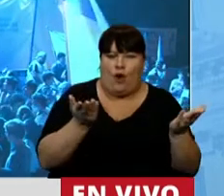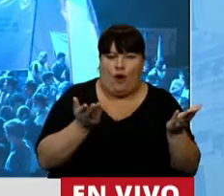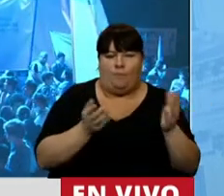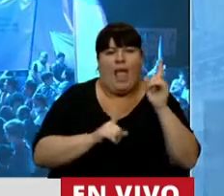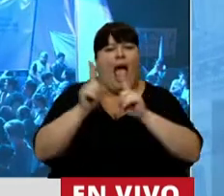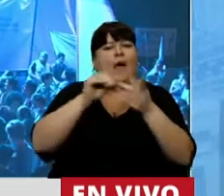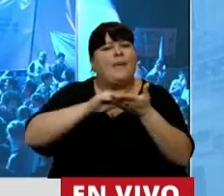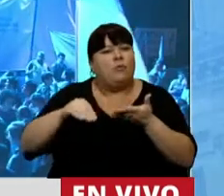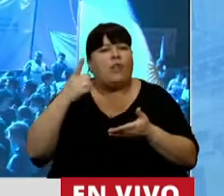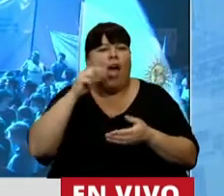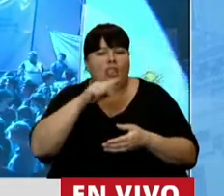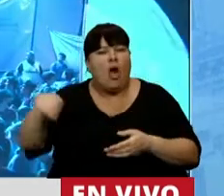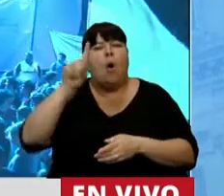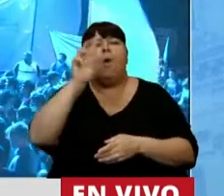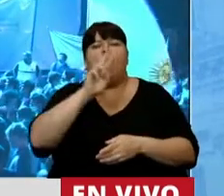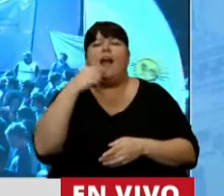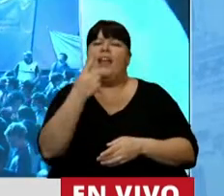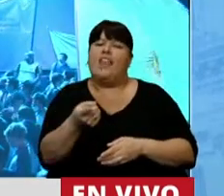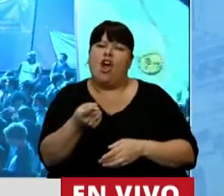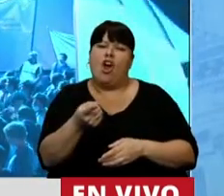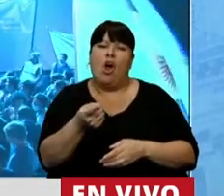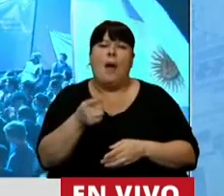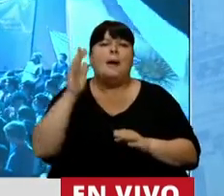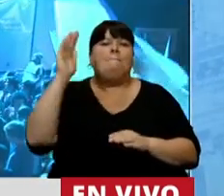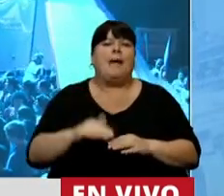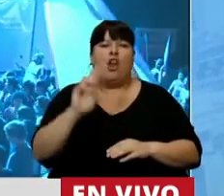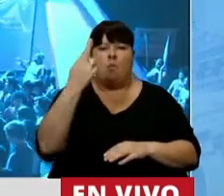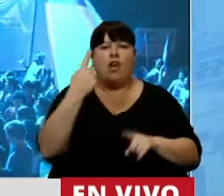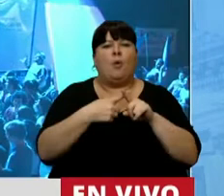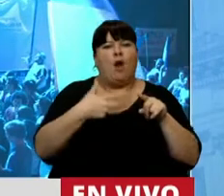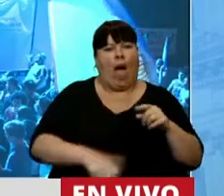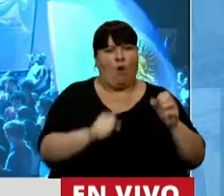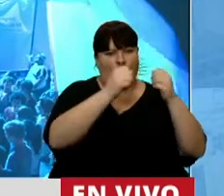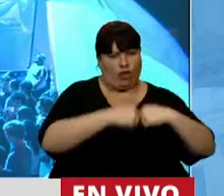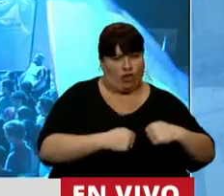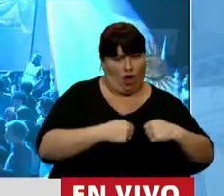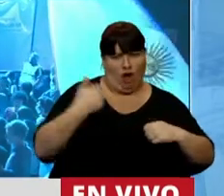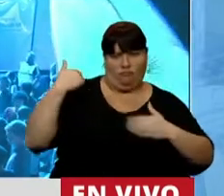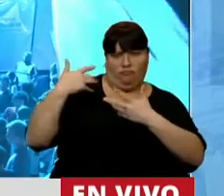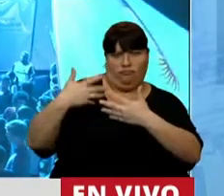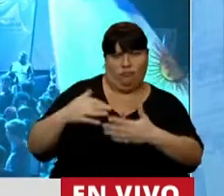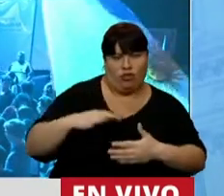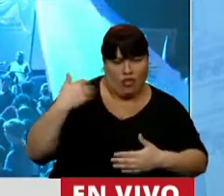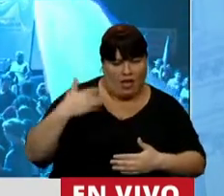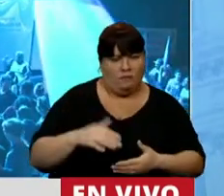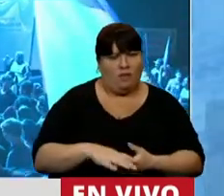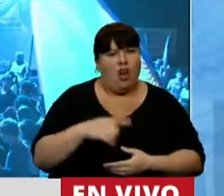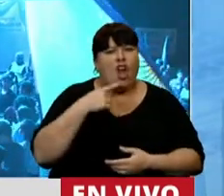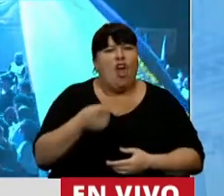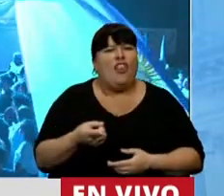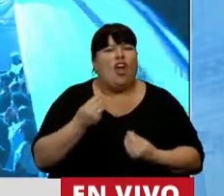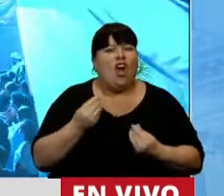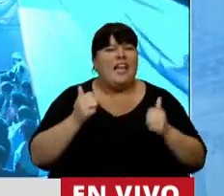Algunos diputados y algunas diputadas, una diputada dijo que hay menos muertes por abortos clandestinos en los últimos años, y lo dijo